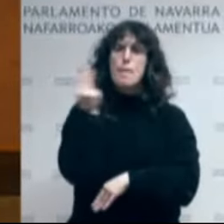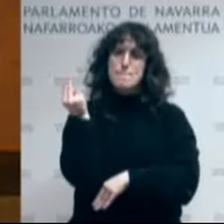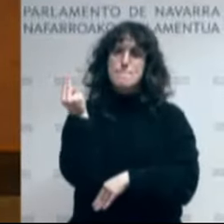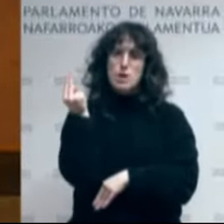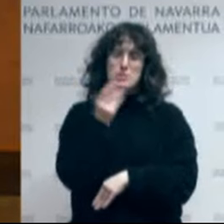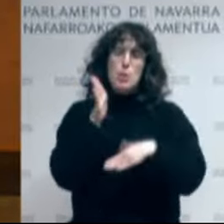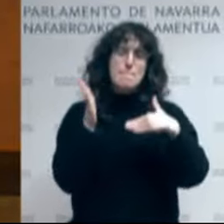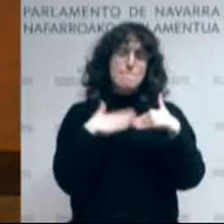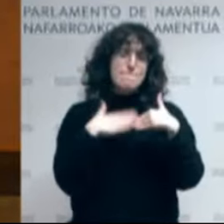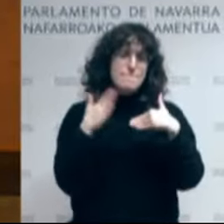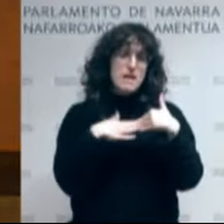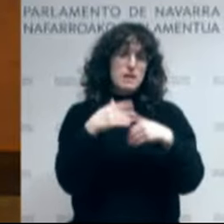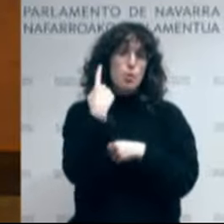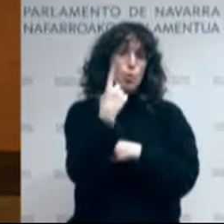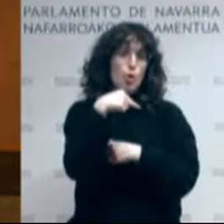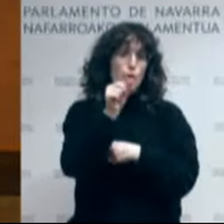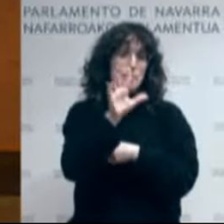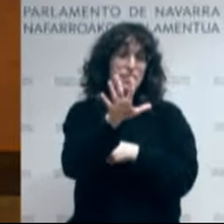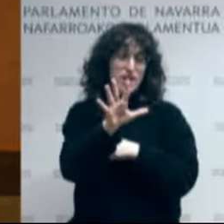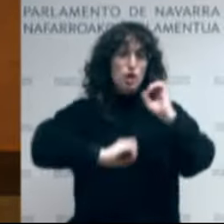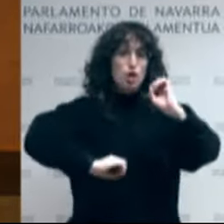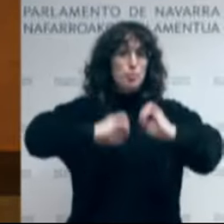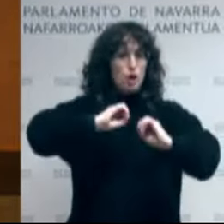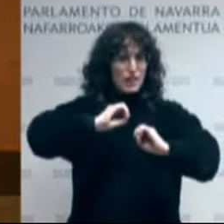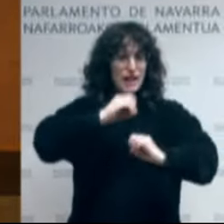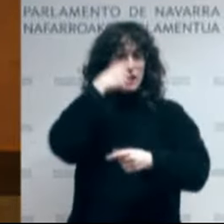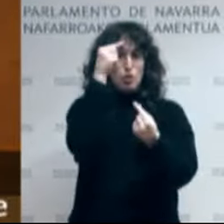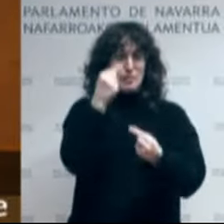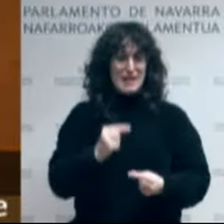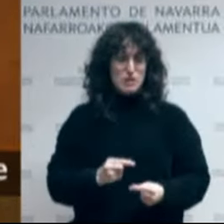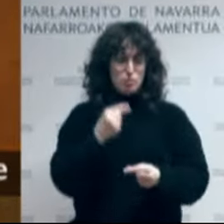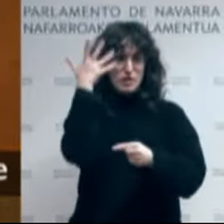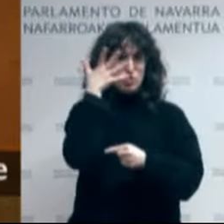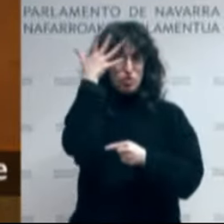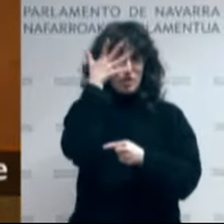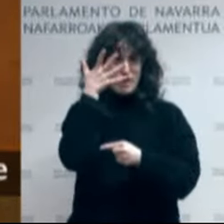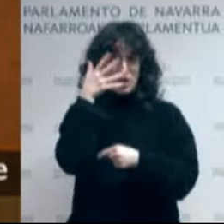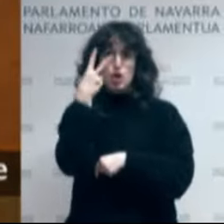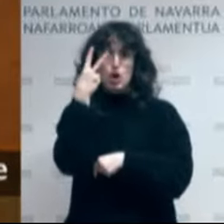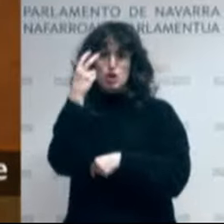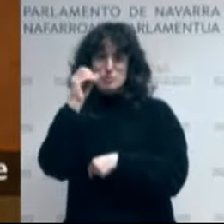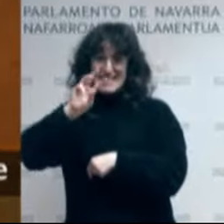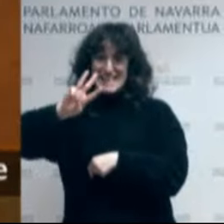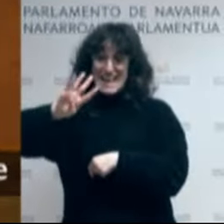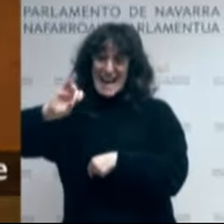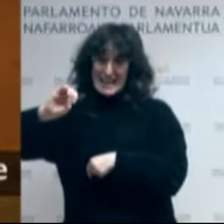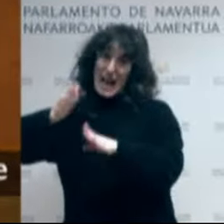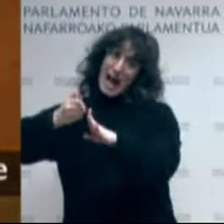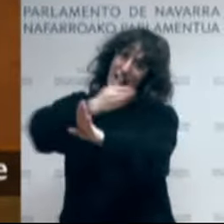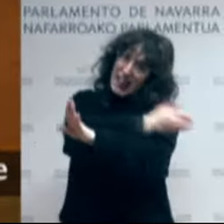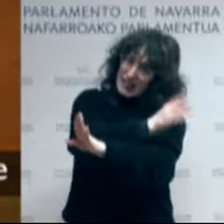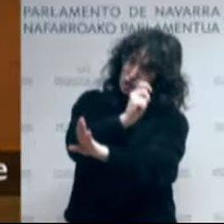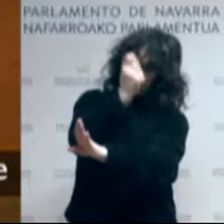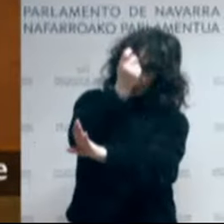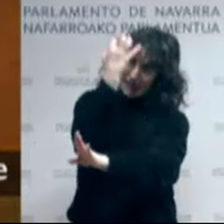como mínimo al 1,5% del presupuesto de Navarra antes del año 2030. Y también hemos